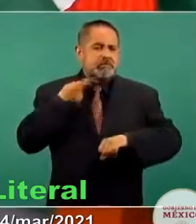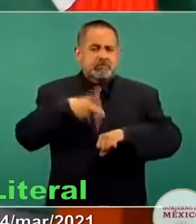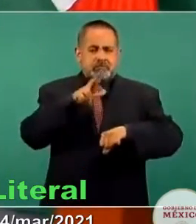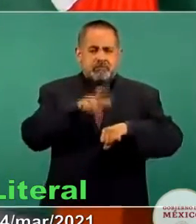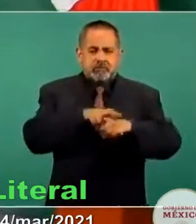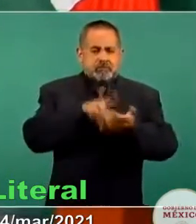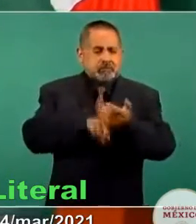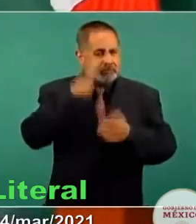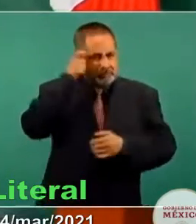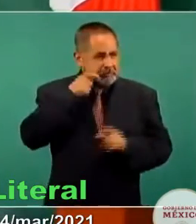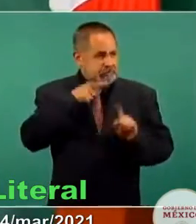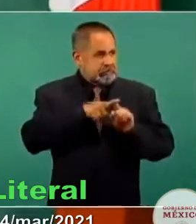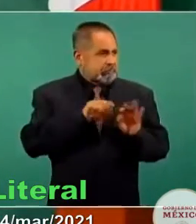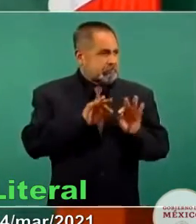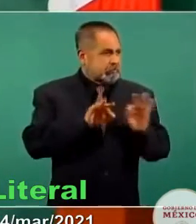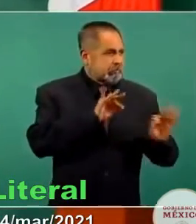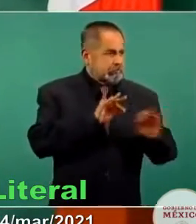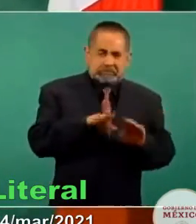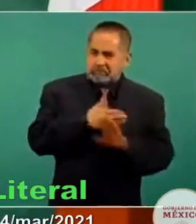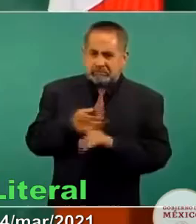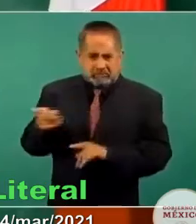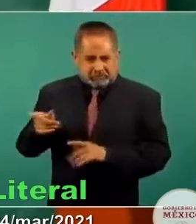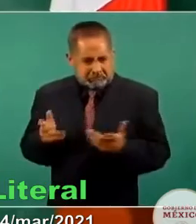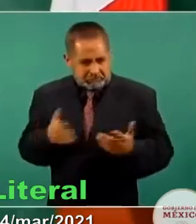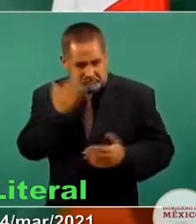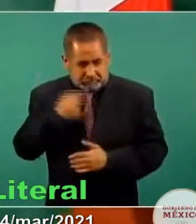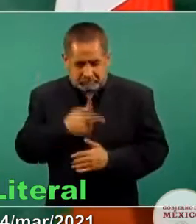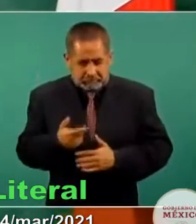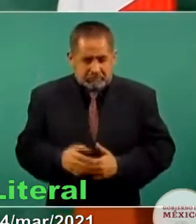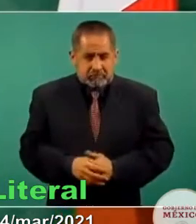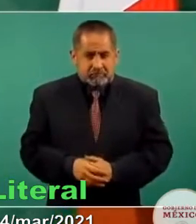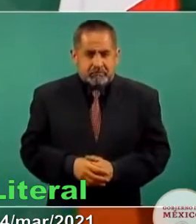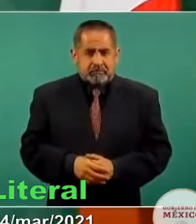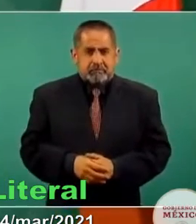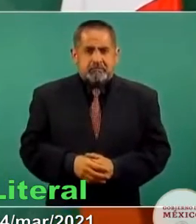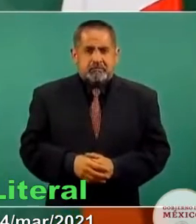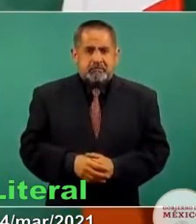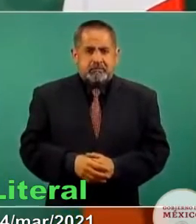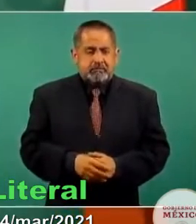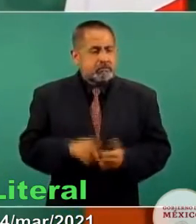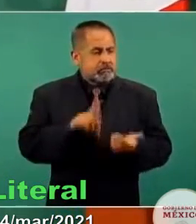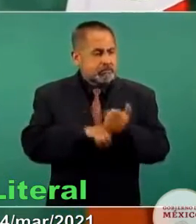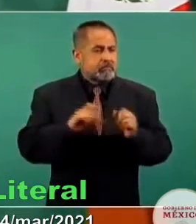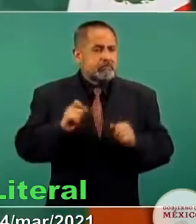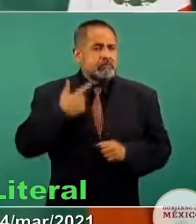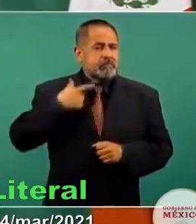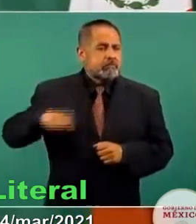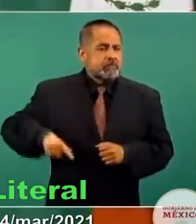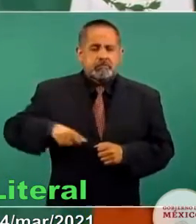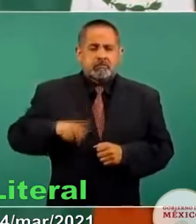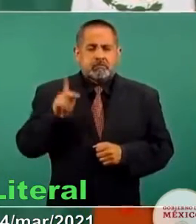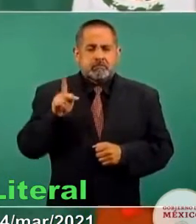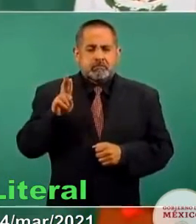de Guerrero del gobierno del PRI?